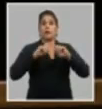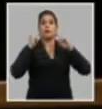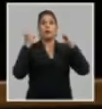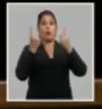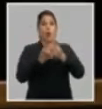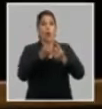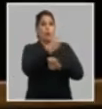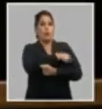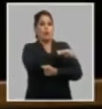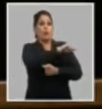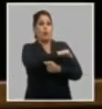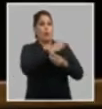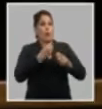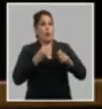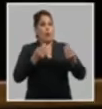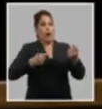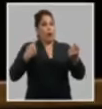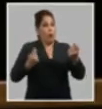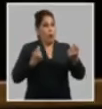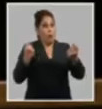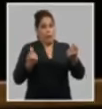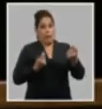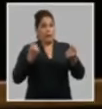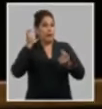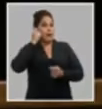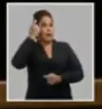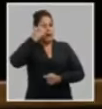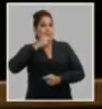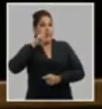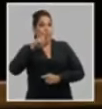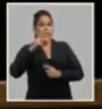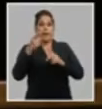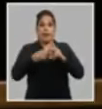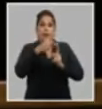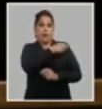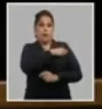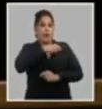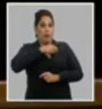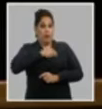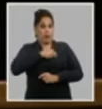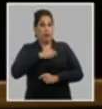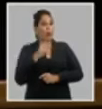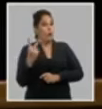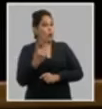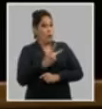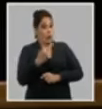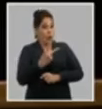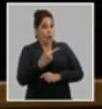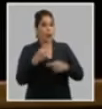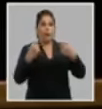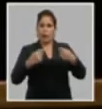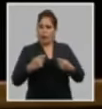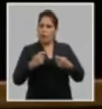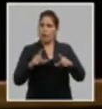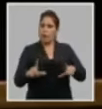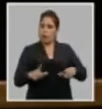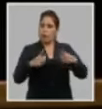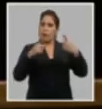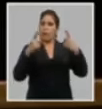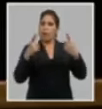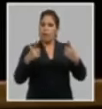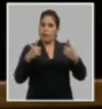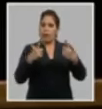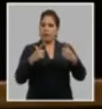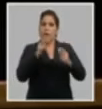y el aporte de los combatientes de las Fuerzas Armadas Revolucionarias y el Ministerio del Interior en el cumplimiento